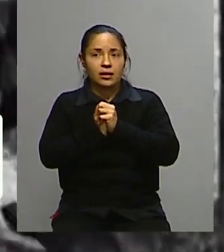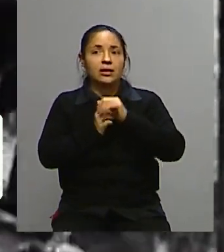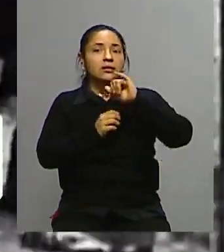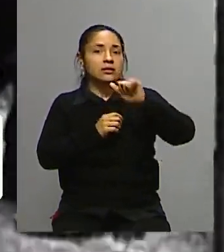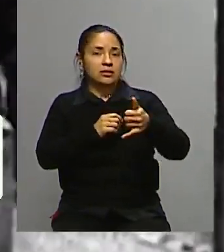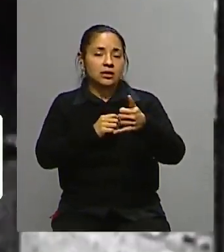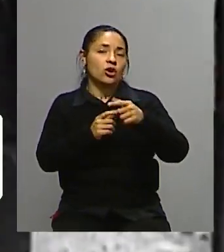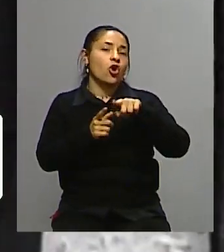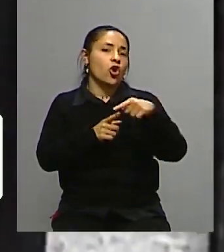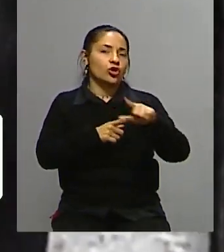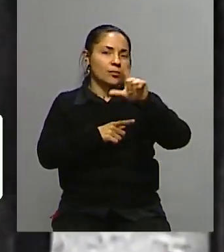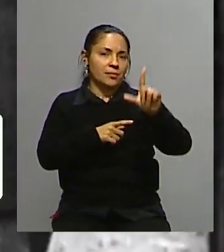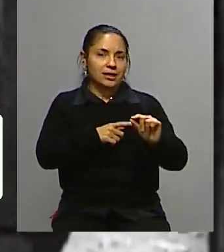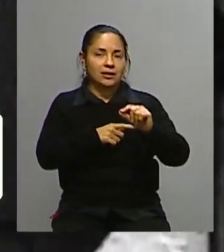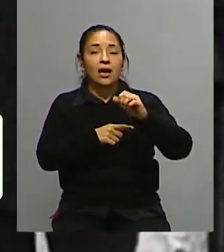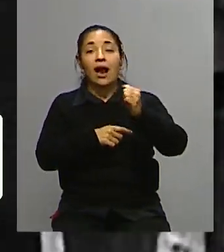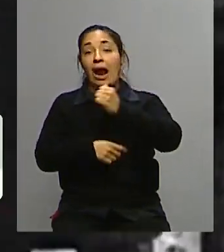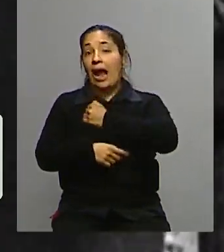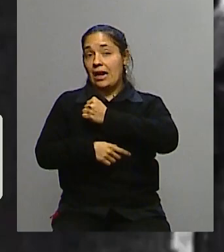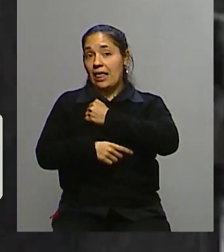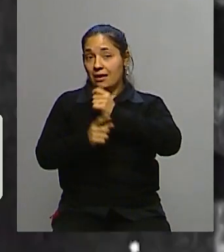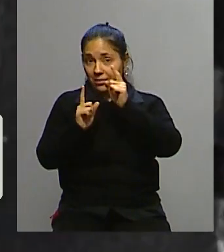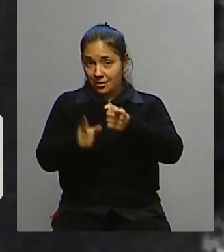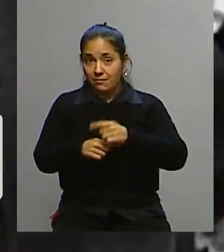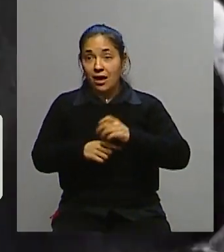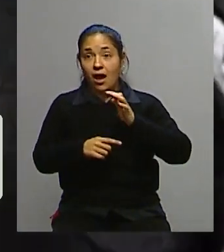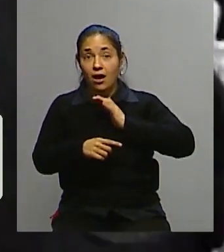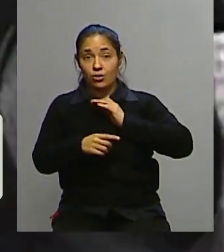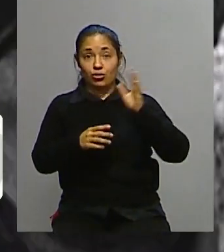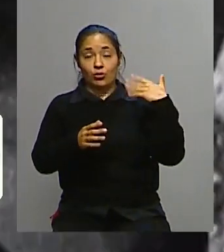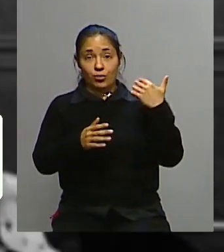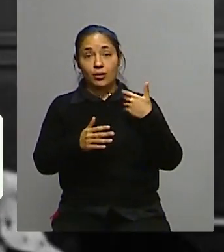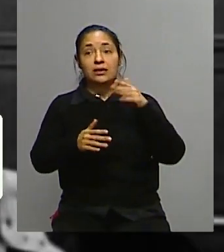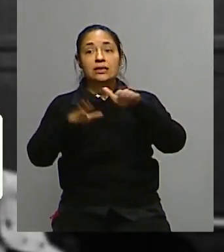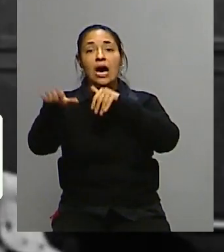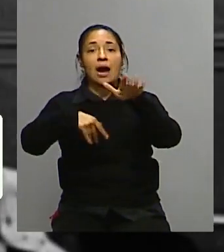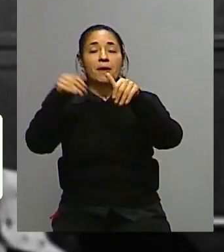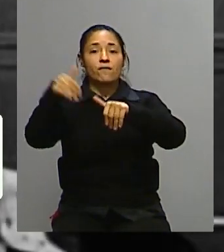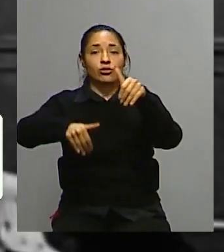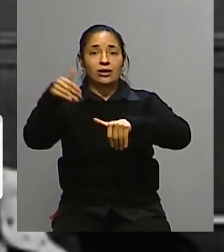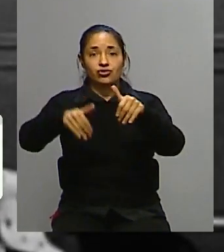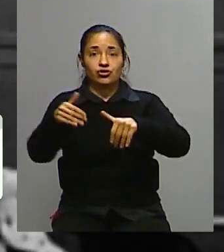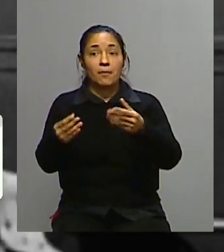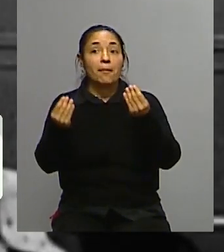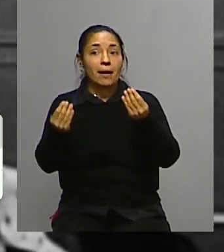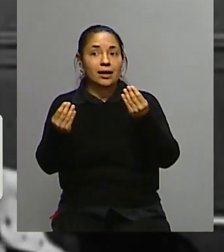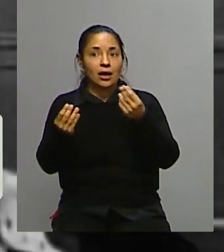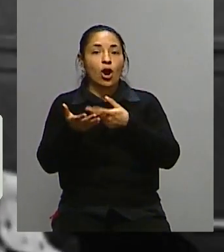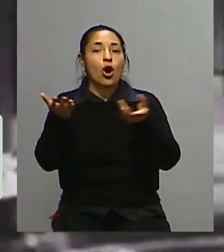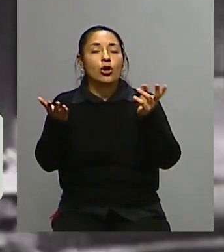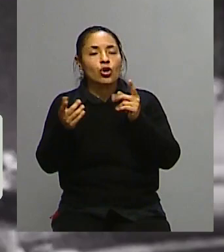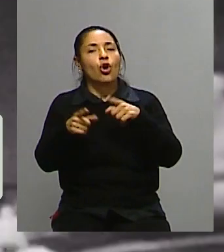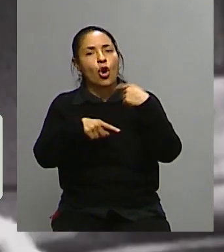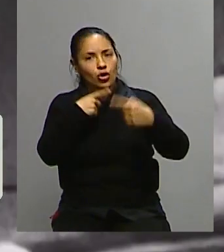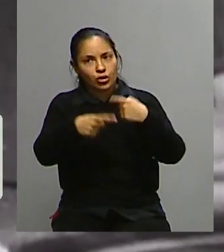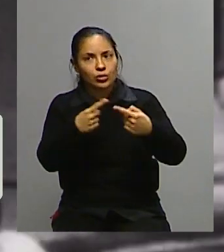en Canadá, hace algunos años hubo un plebiscito para ver si seguían perteneciendo, si